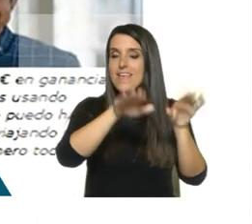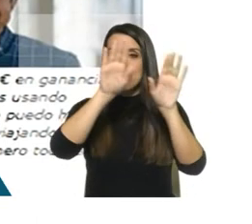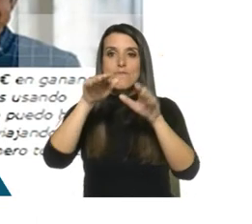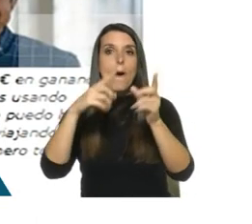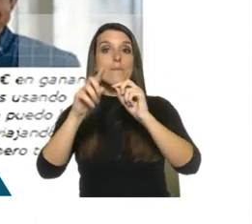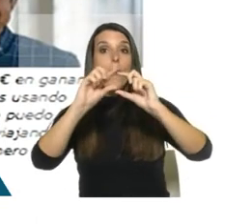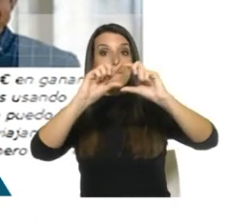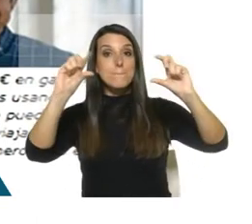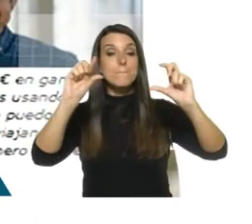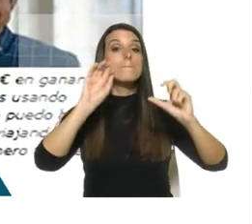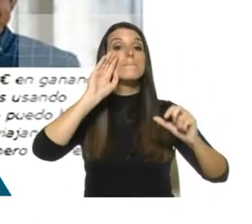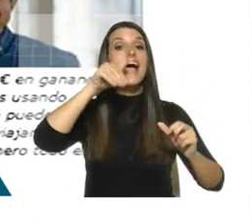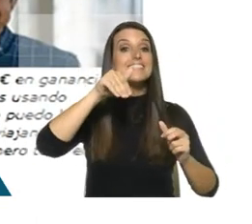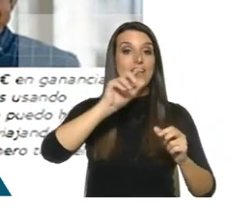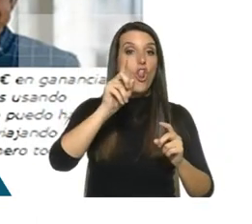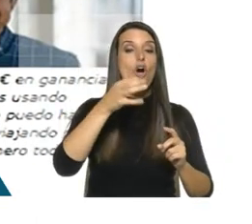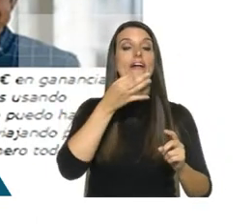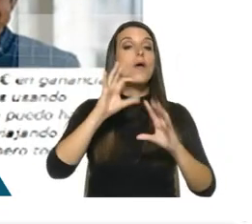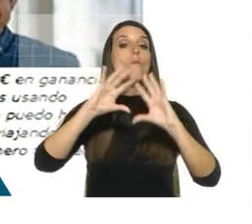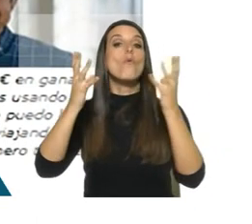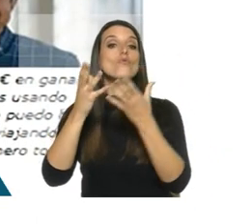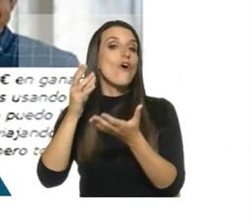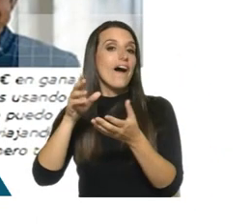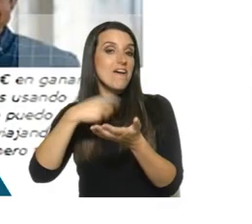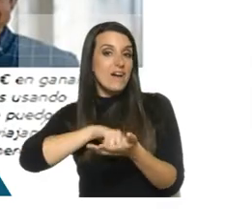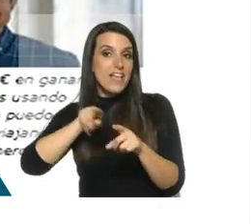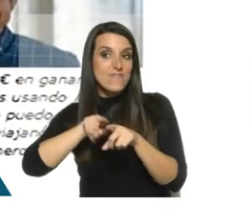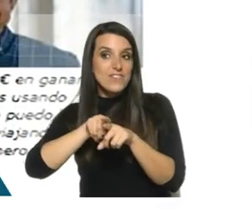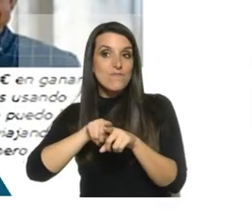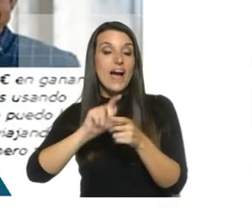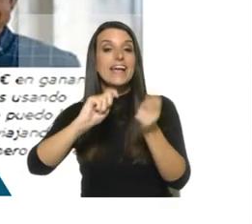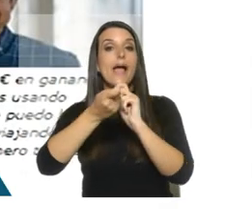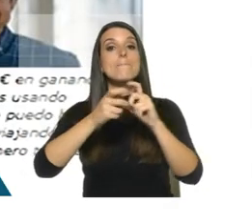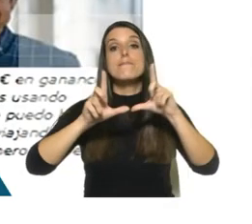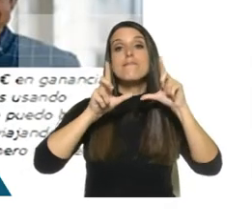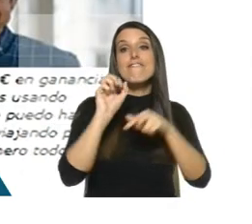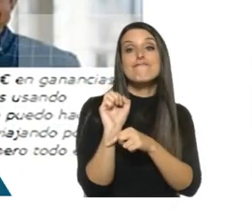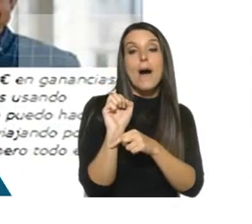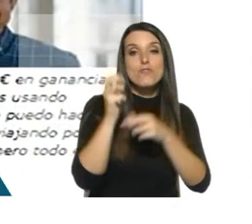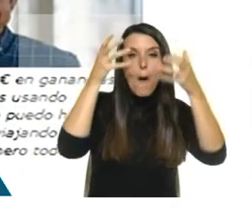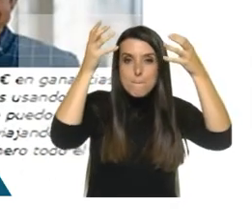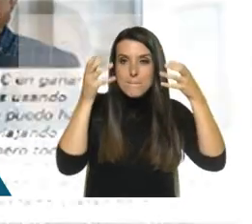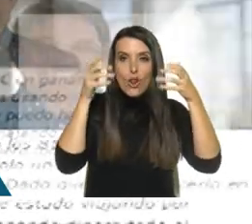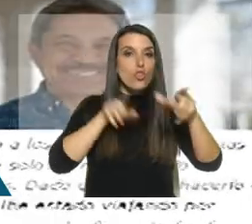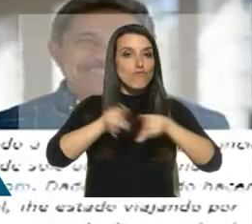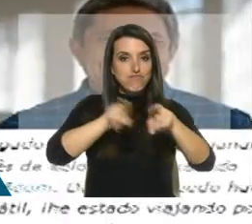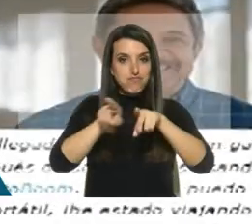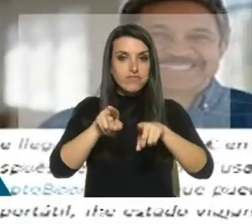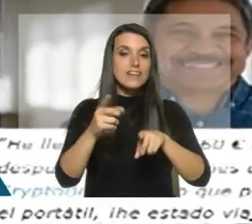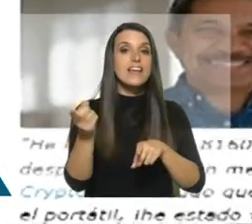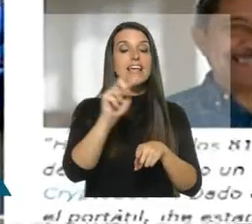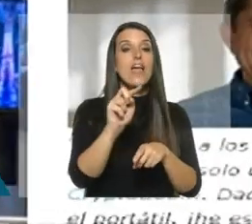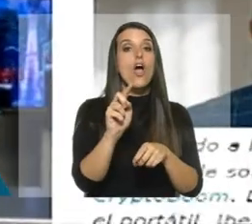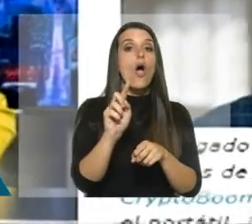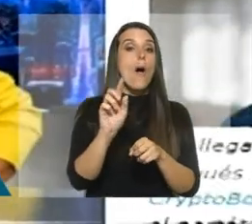vez de El País de Uruguay, El Mundo de España. En lugar de Obaldía, Oreiro o Suárez, el piloto de Fórmula 1, Fernando Alonso. En vez del